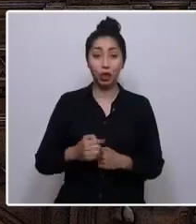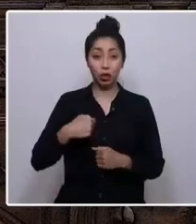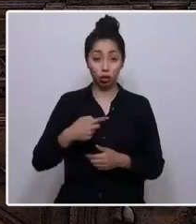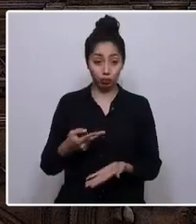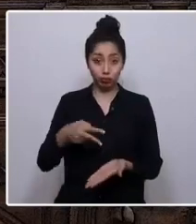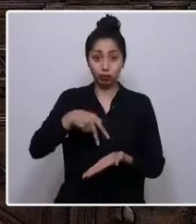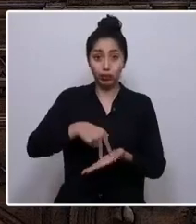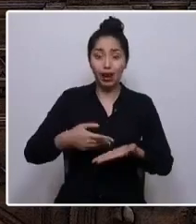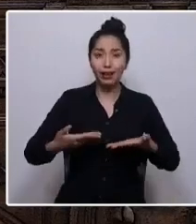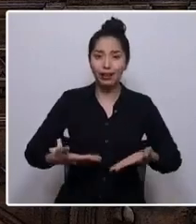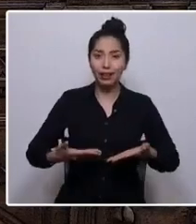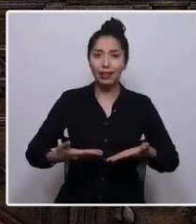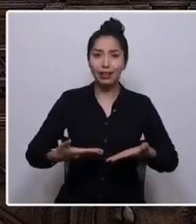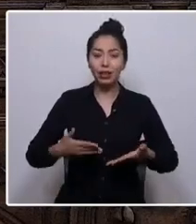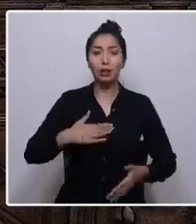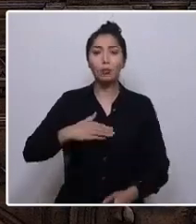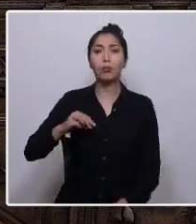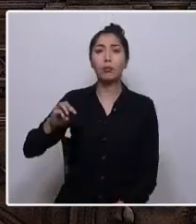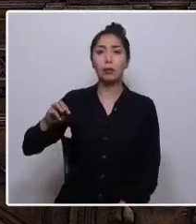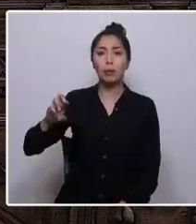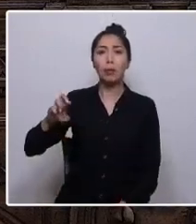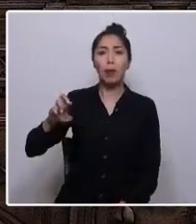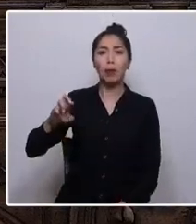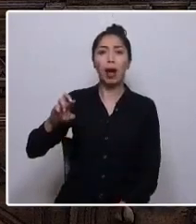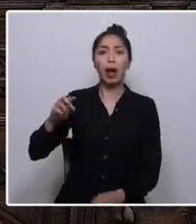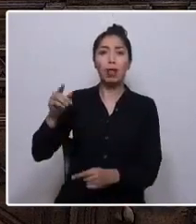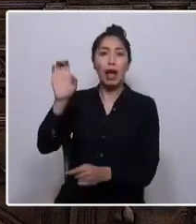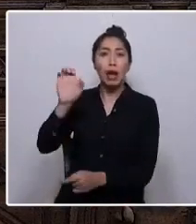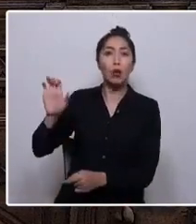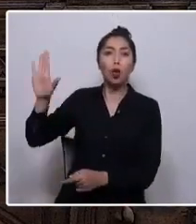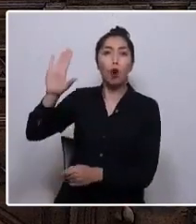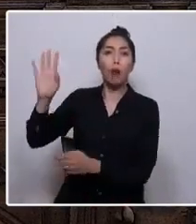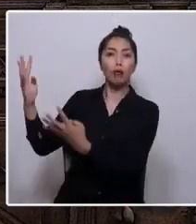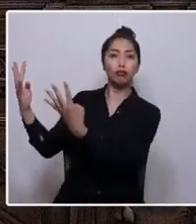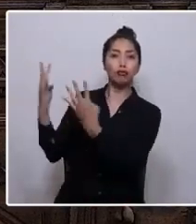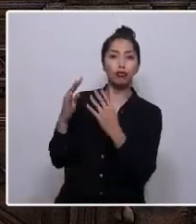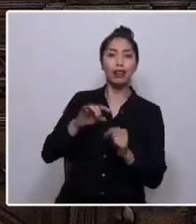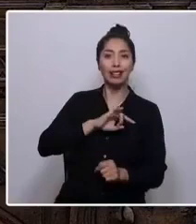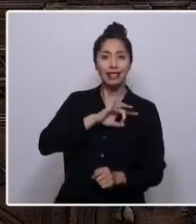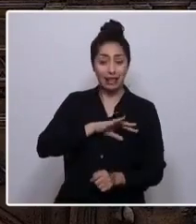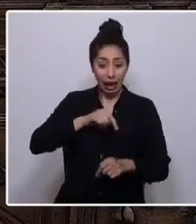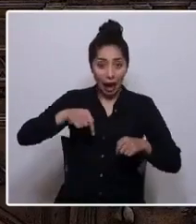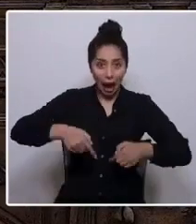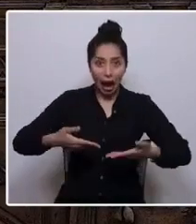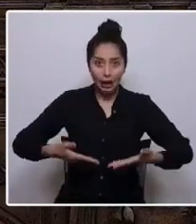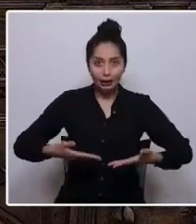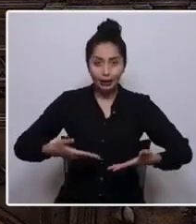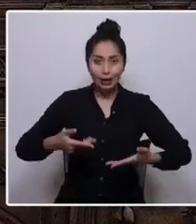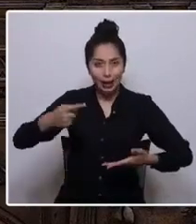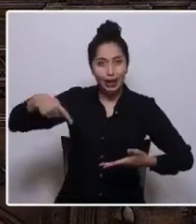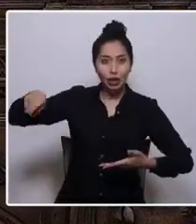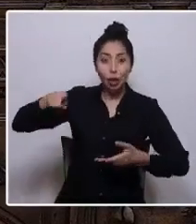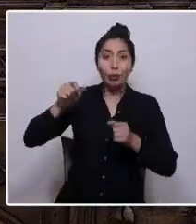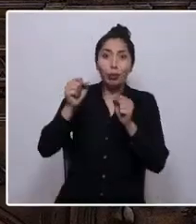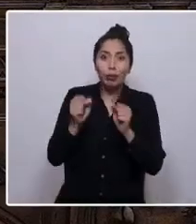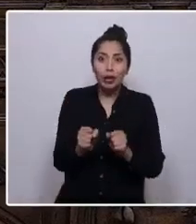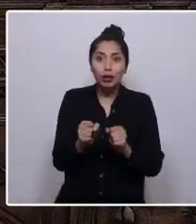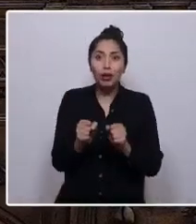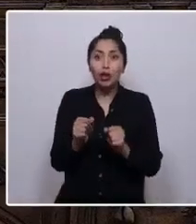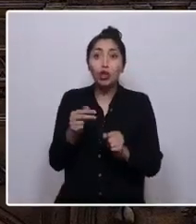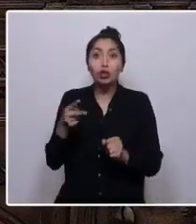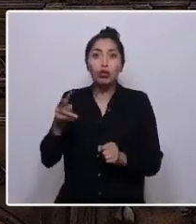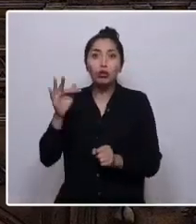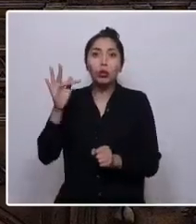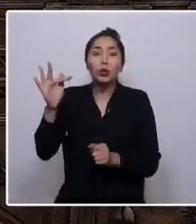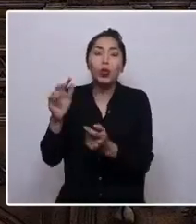como hija de inmigrantes europeos, que en este territorio pudieron torcer la mano del destino